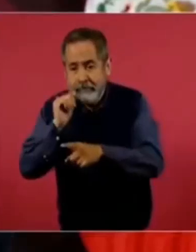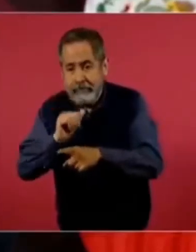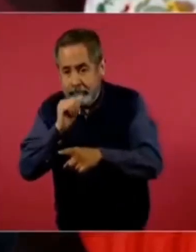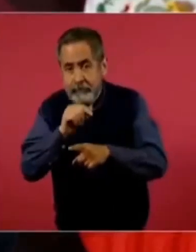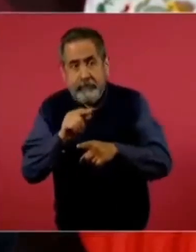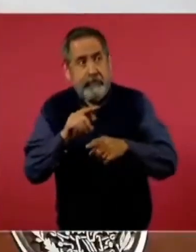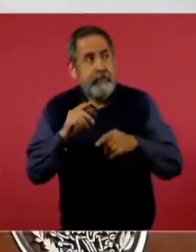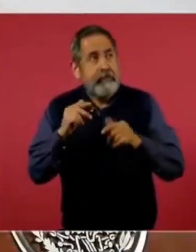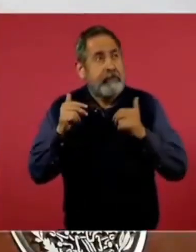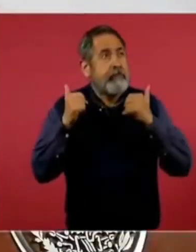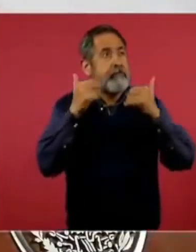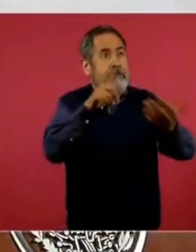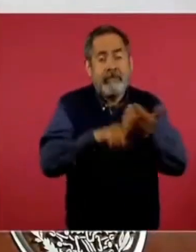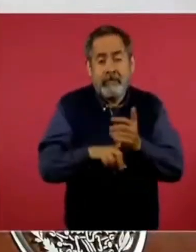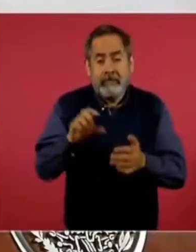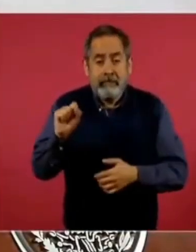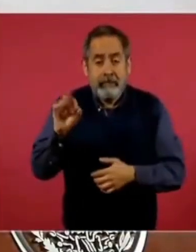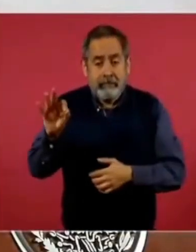San Francisco era su honor.